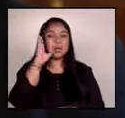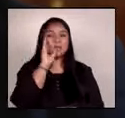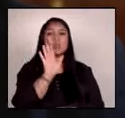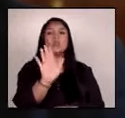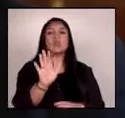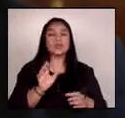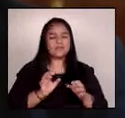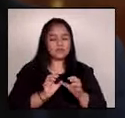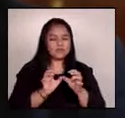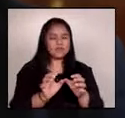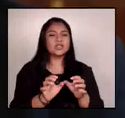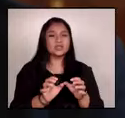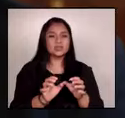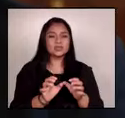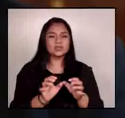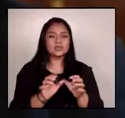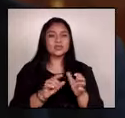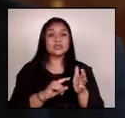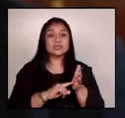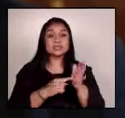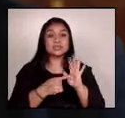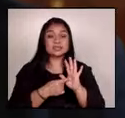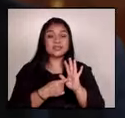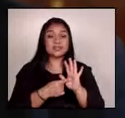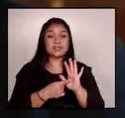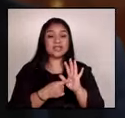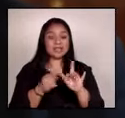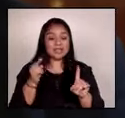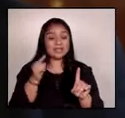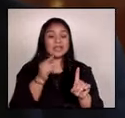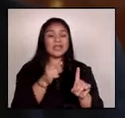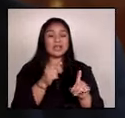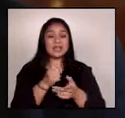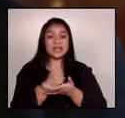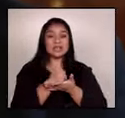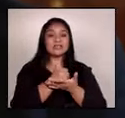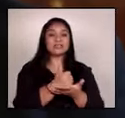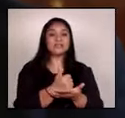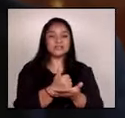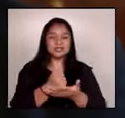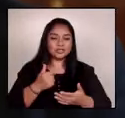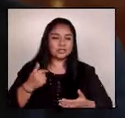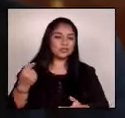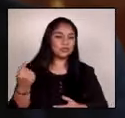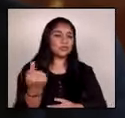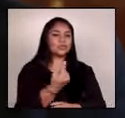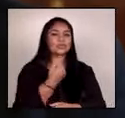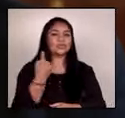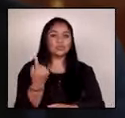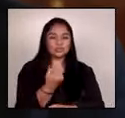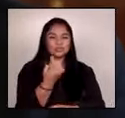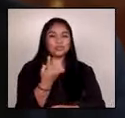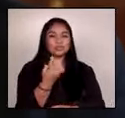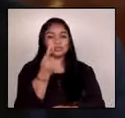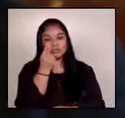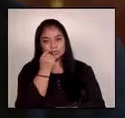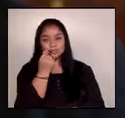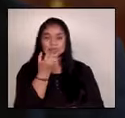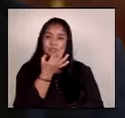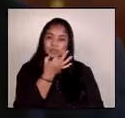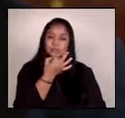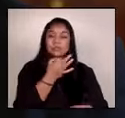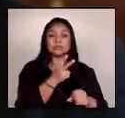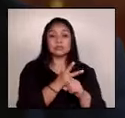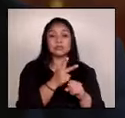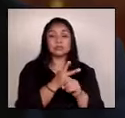va a redundar directamente en beneficio de todos y cada una de las personas